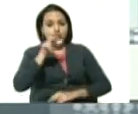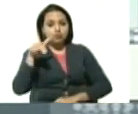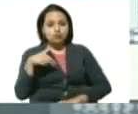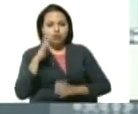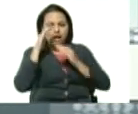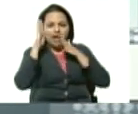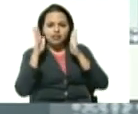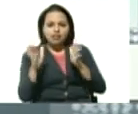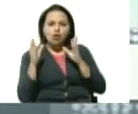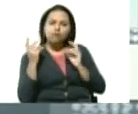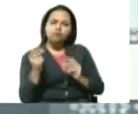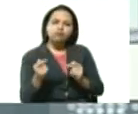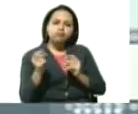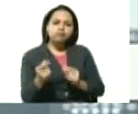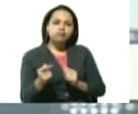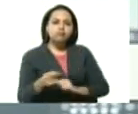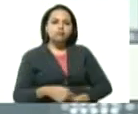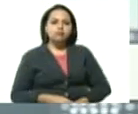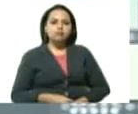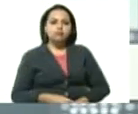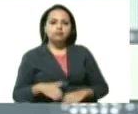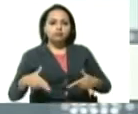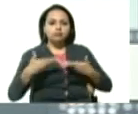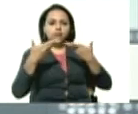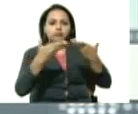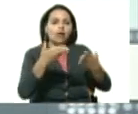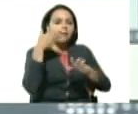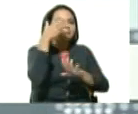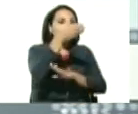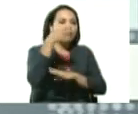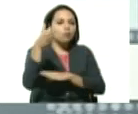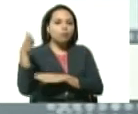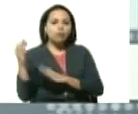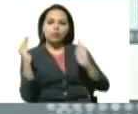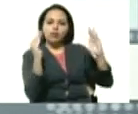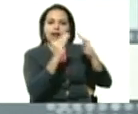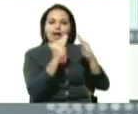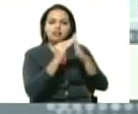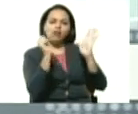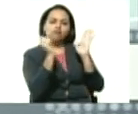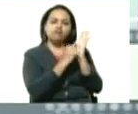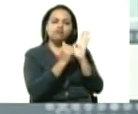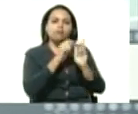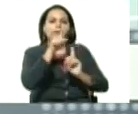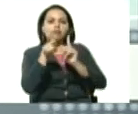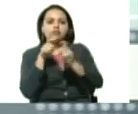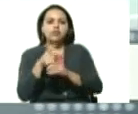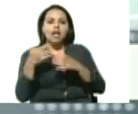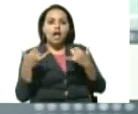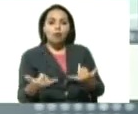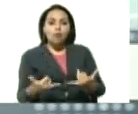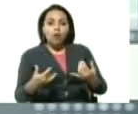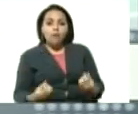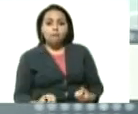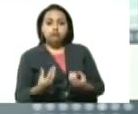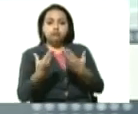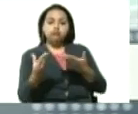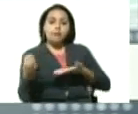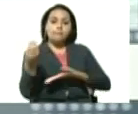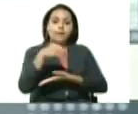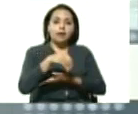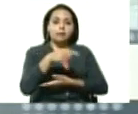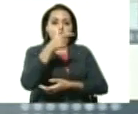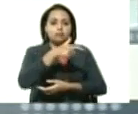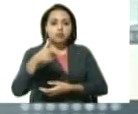pendientes elevando la visita casa por casa y ahora que hemos tenido este rebrote producto